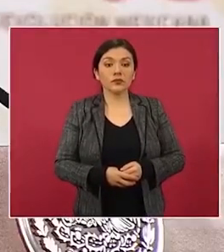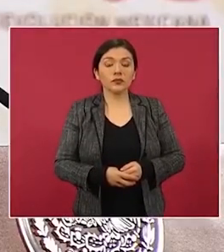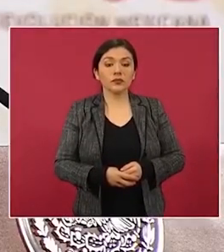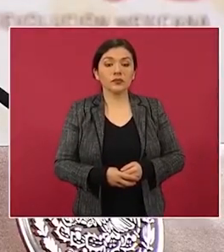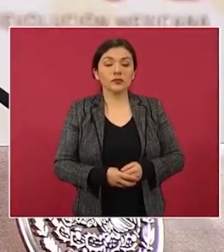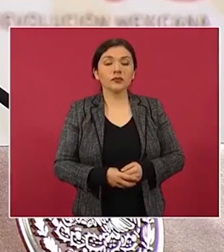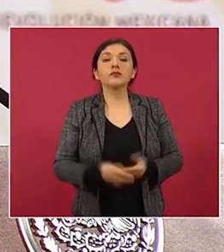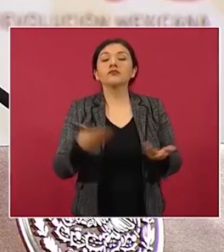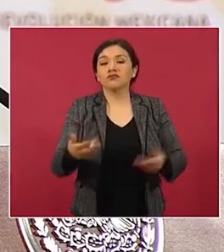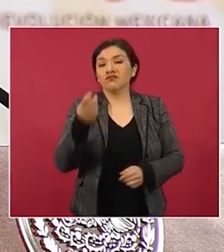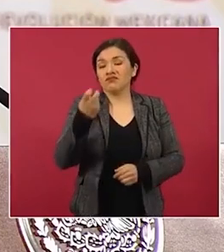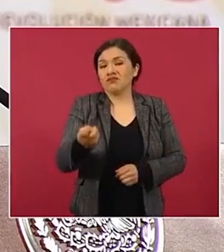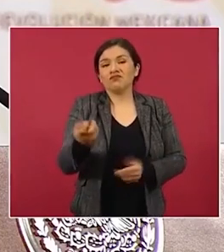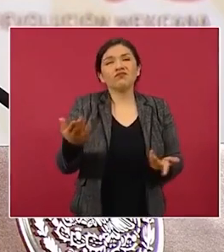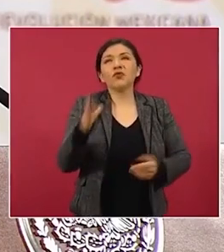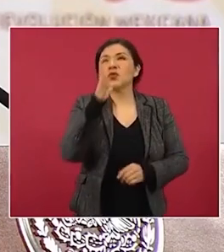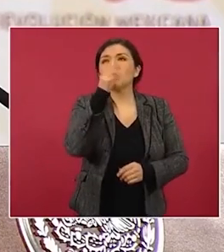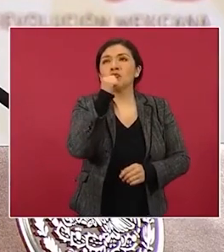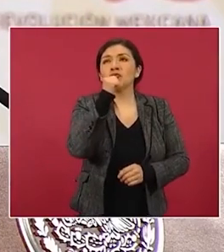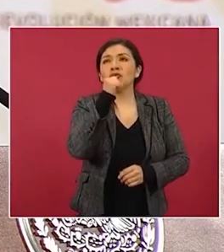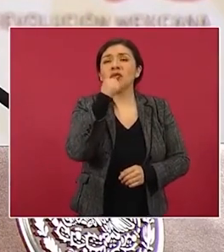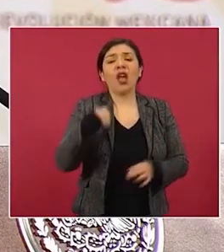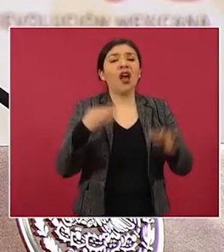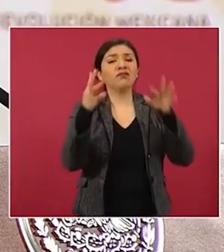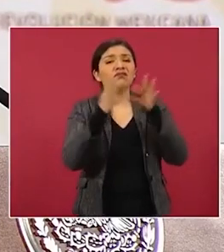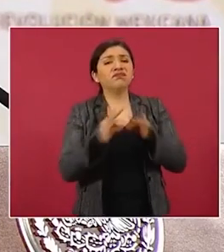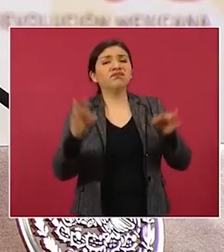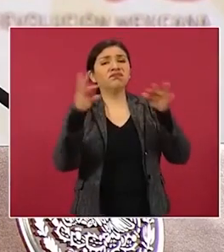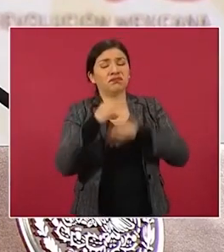autoridad moral,